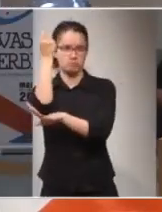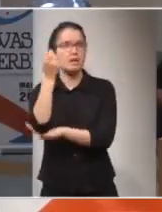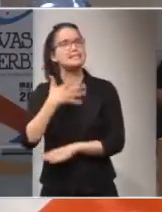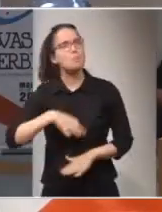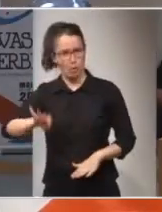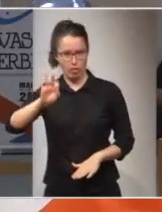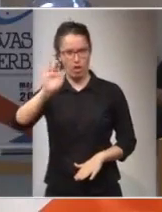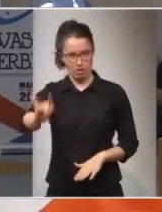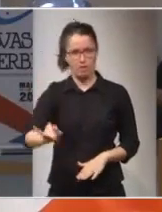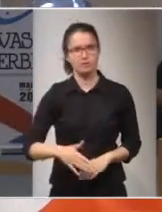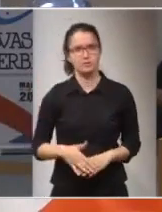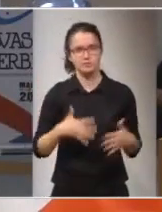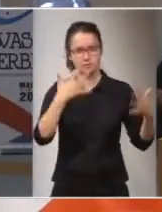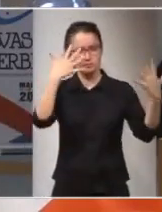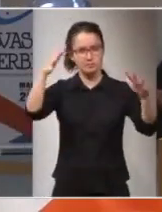podiendo